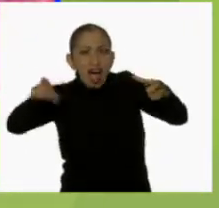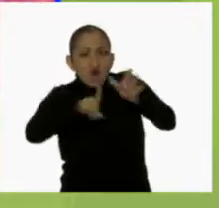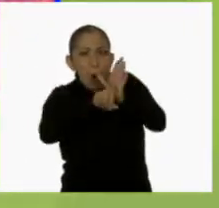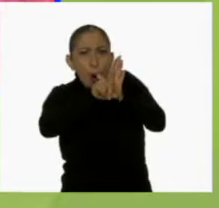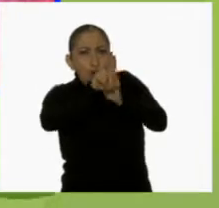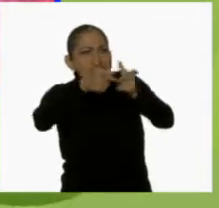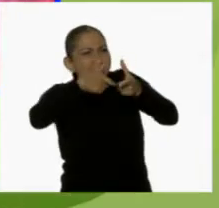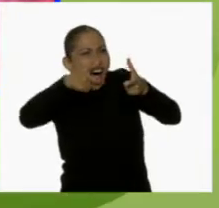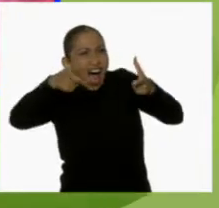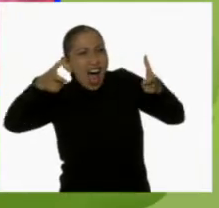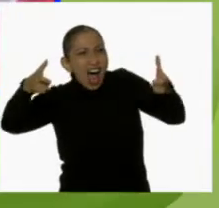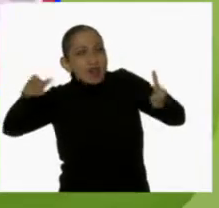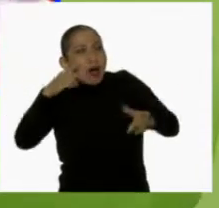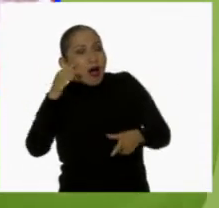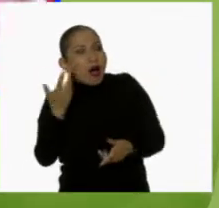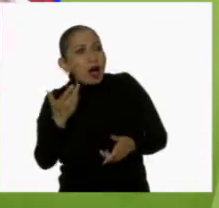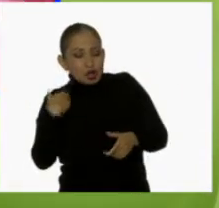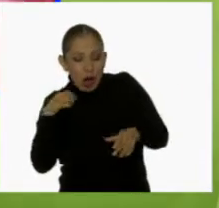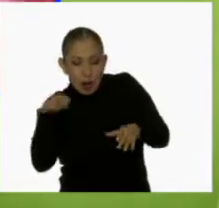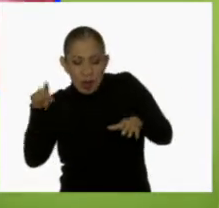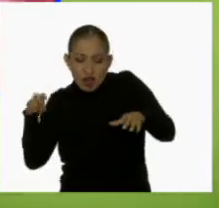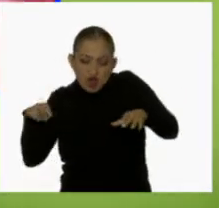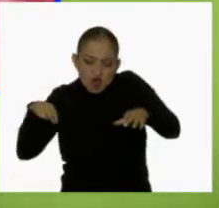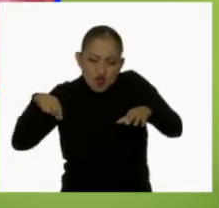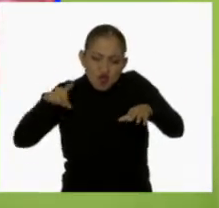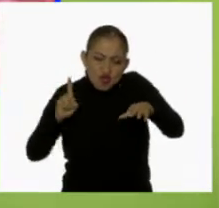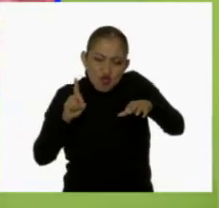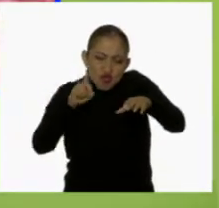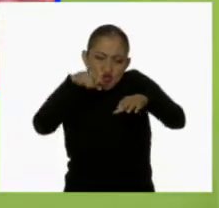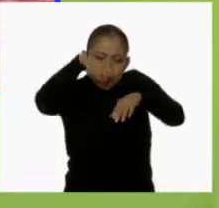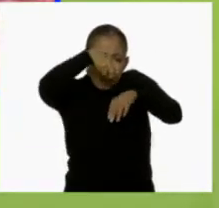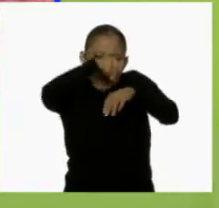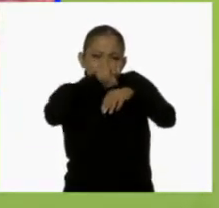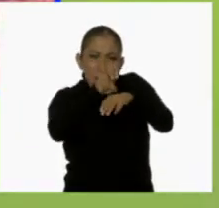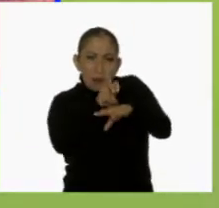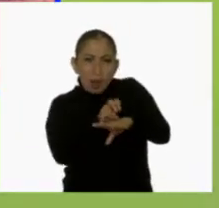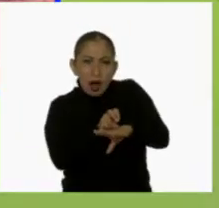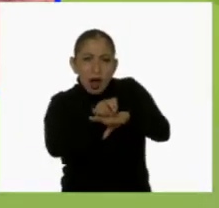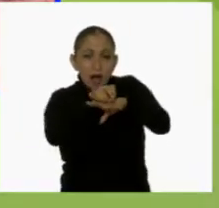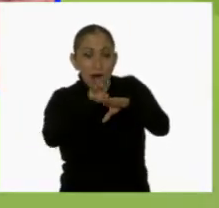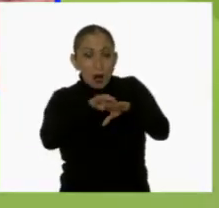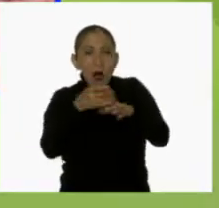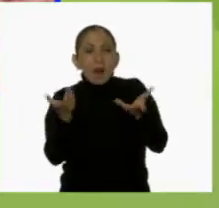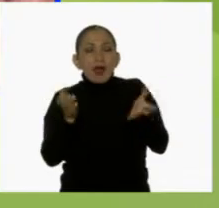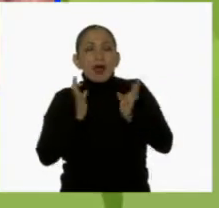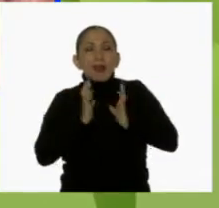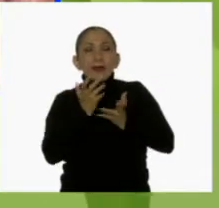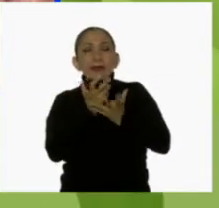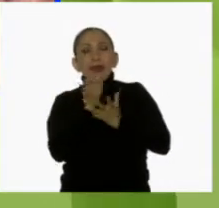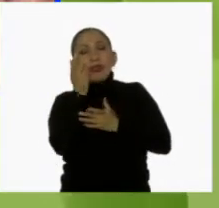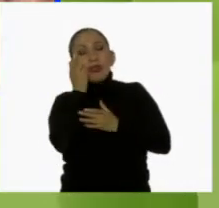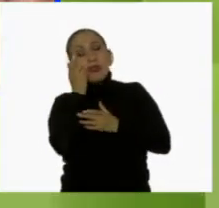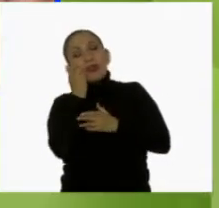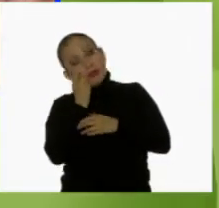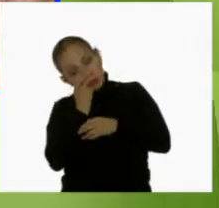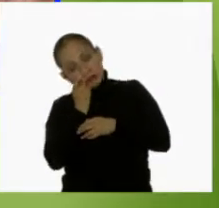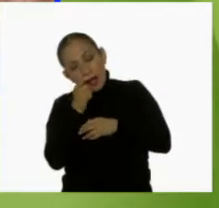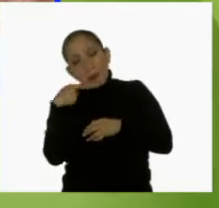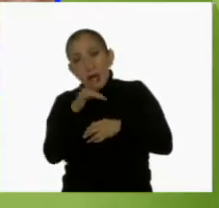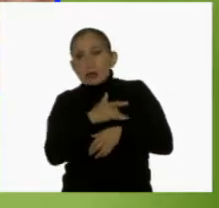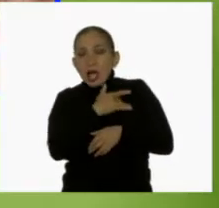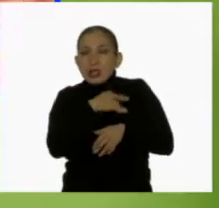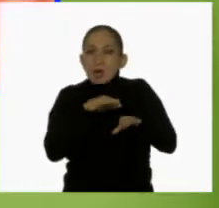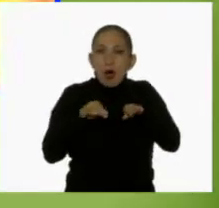pero muy grande. Entonces me acercaba a esa nave y me sentaba sobre ella. Y como estaba muy cómodo, me quedaba dormido, pero